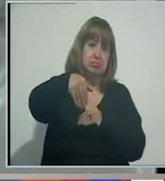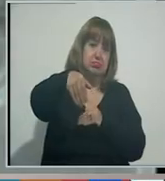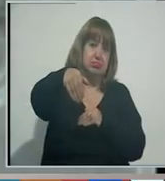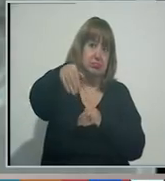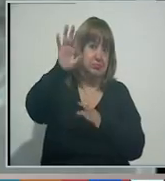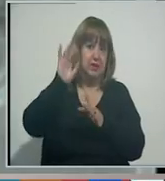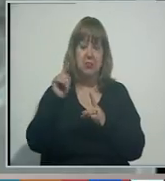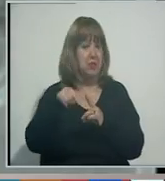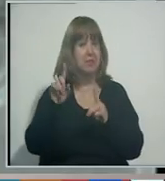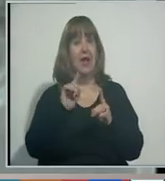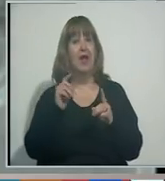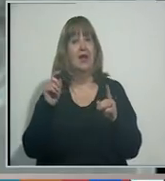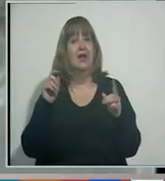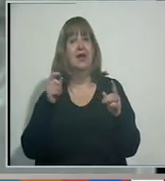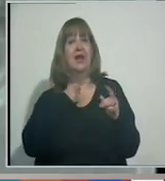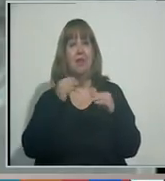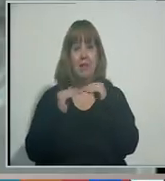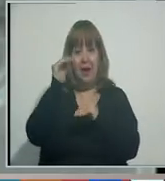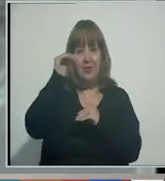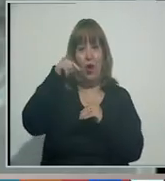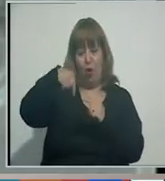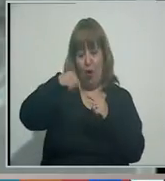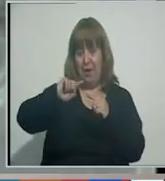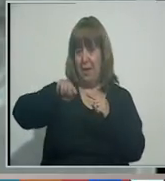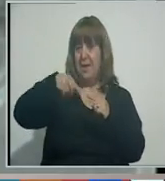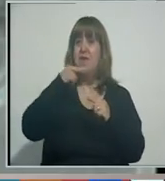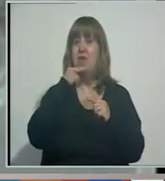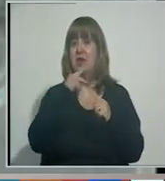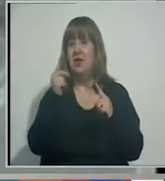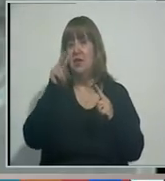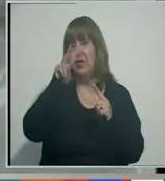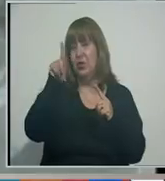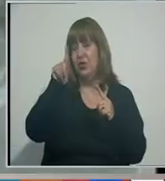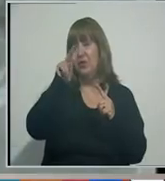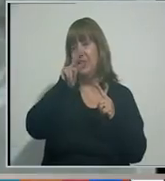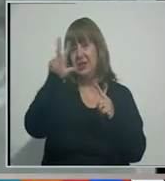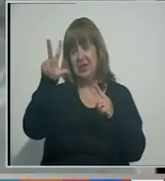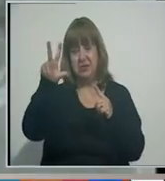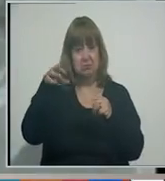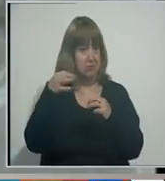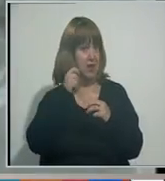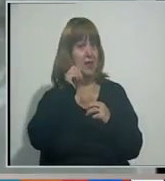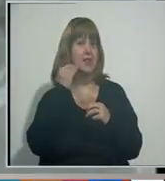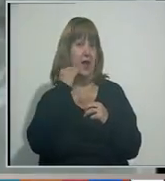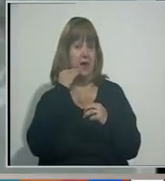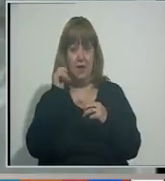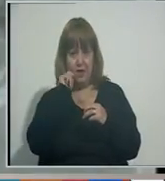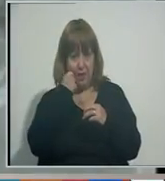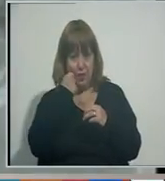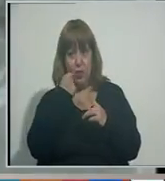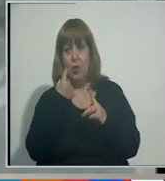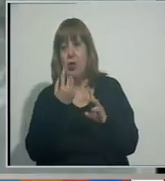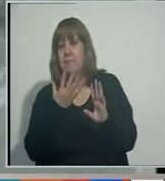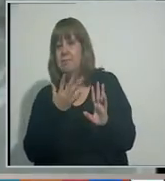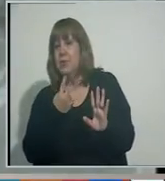estamos esperando temperaturas máximas que entre el día de hoy y el viernes van a estar entre 21 y 23 grados, y si tenemos que sospechar